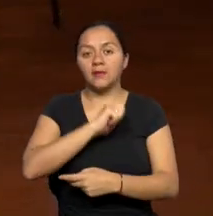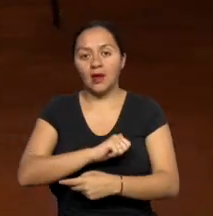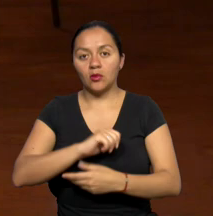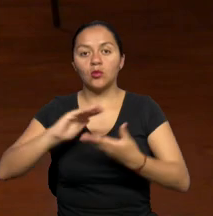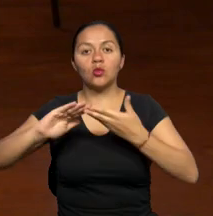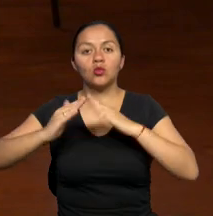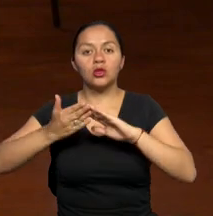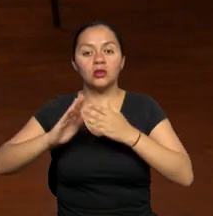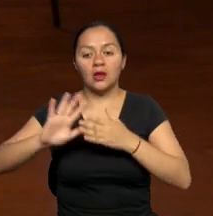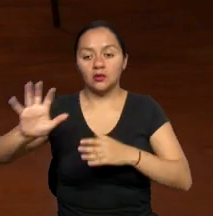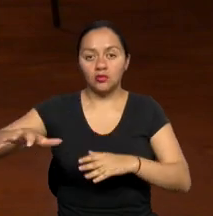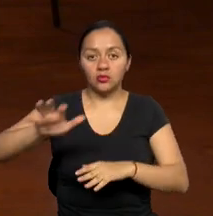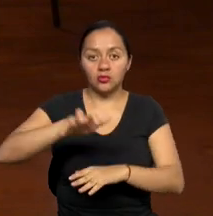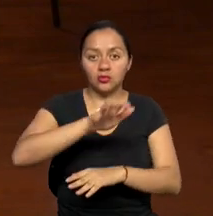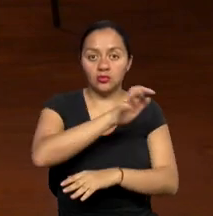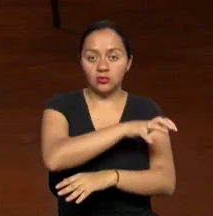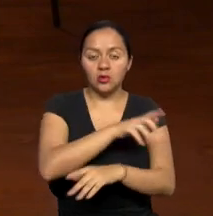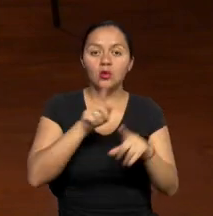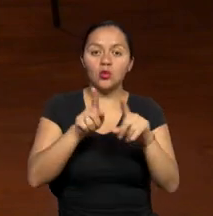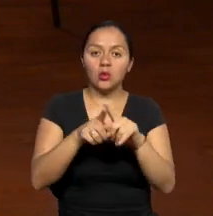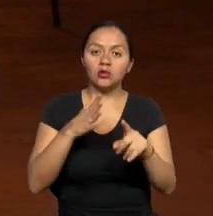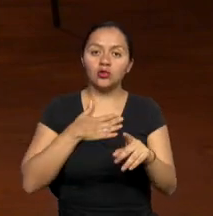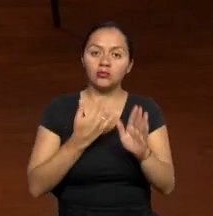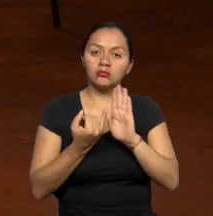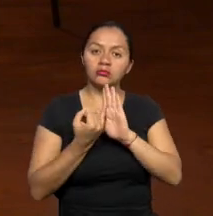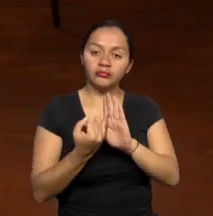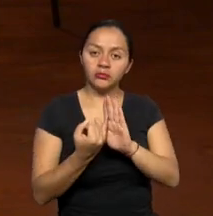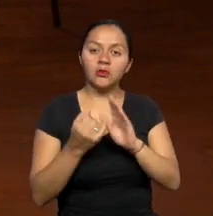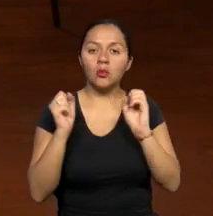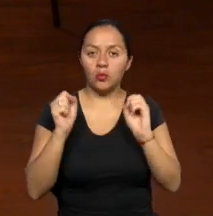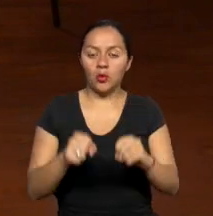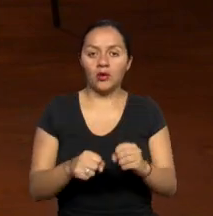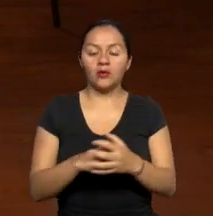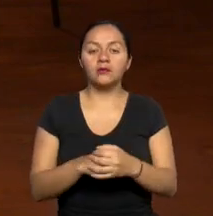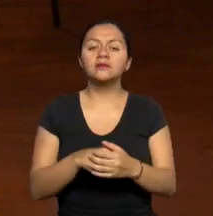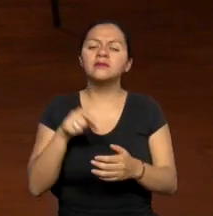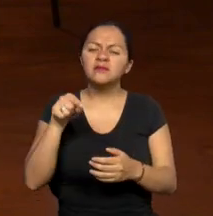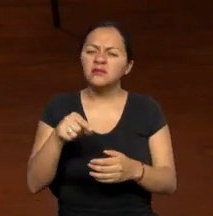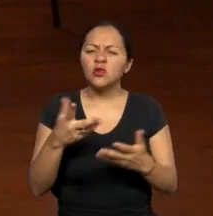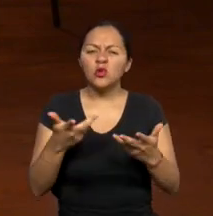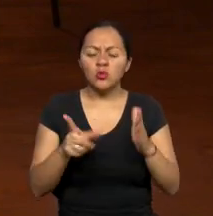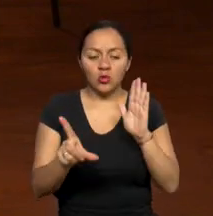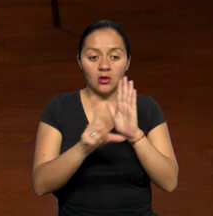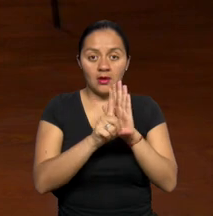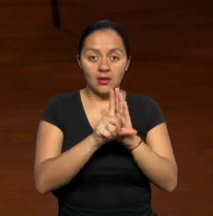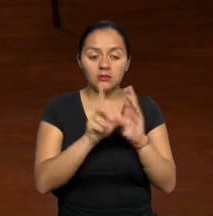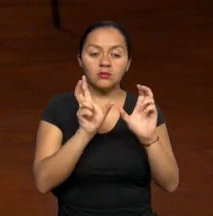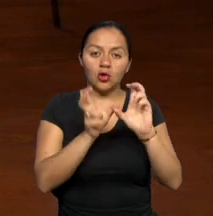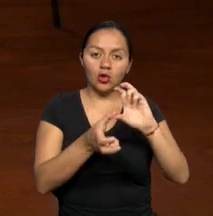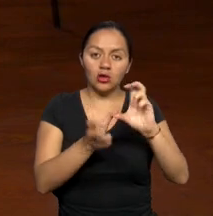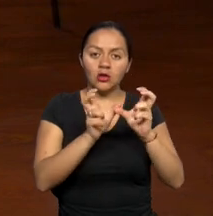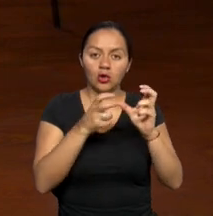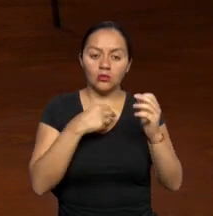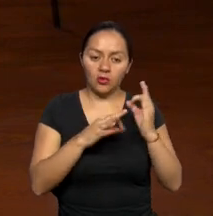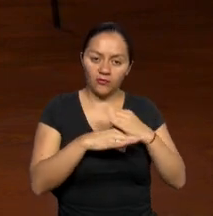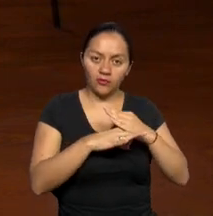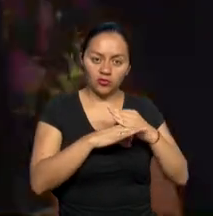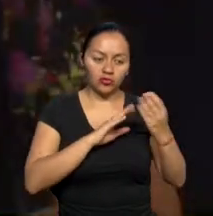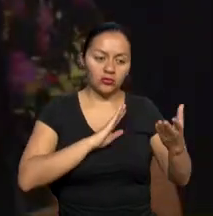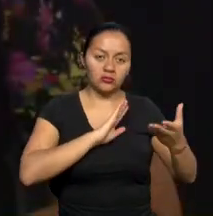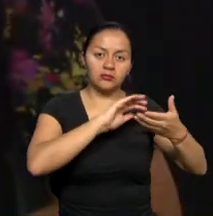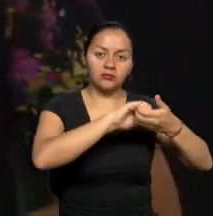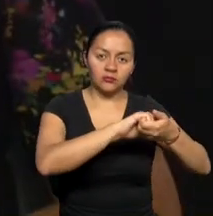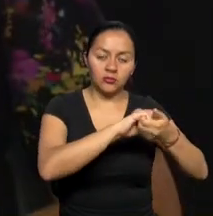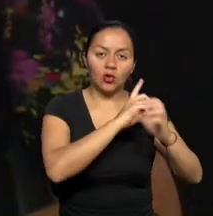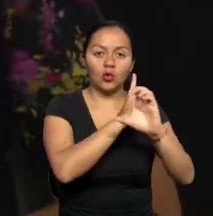a hacer escuchar su voz, a hacer escuchar sus inquietudes. En uso de esas atribuciones es que el Cordicom, conjuntamente con ustedes, con el